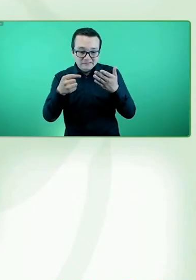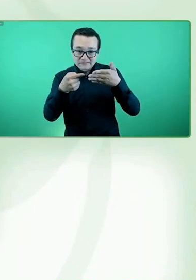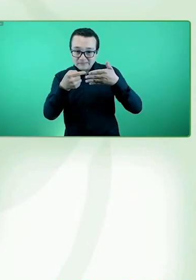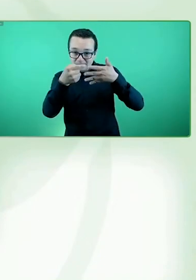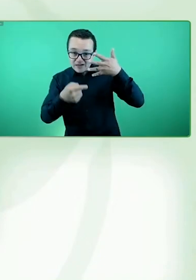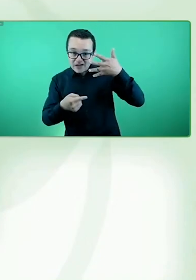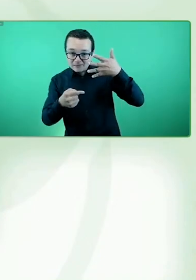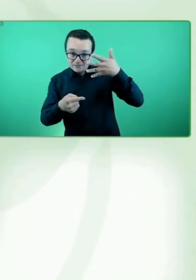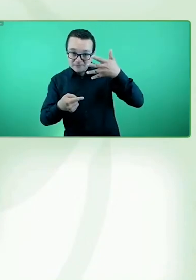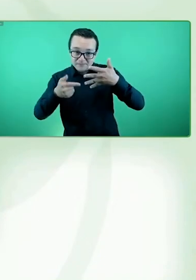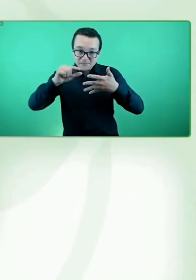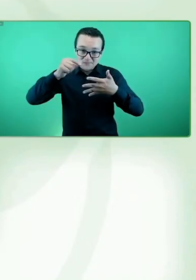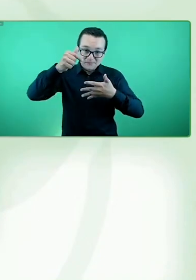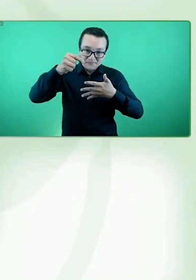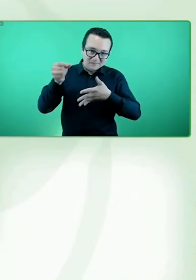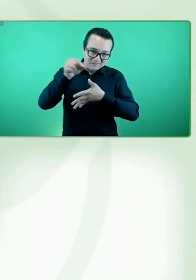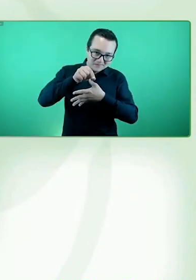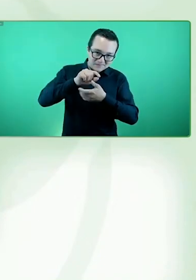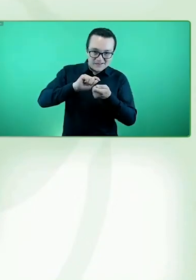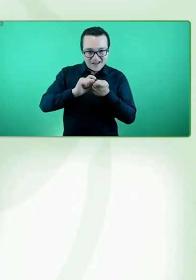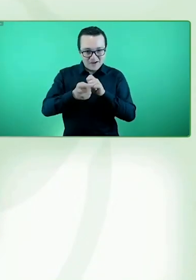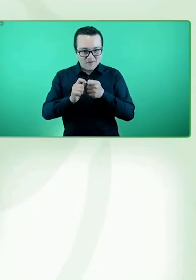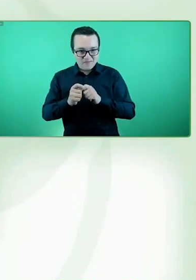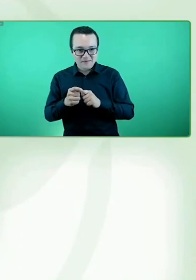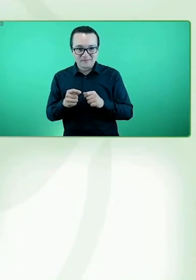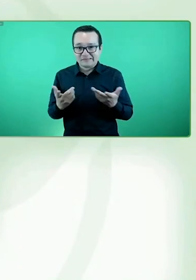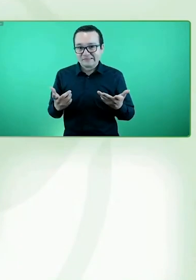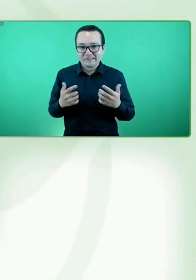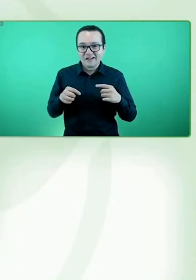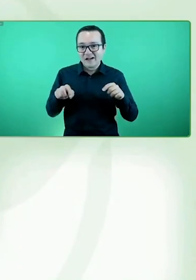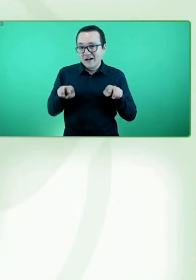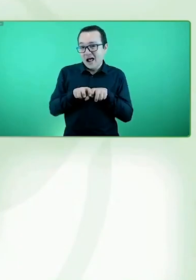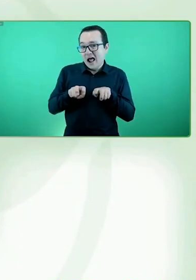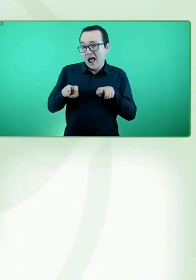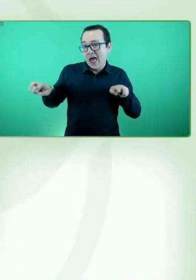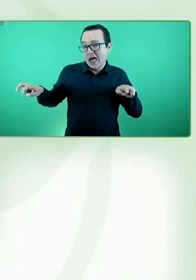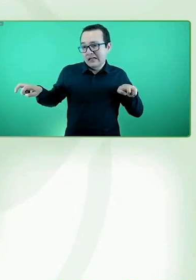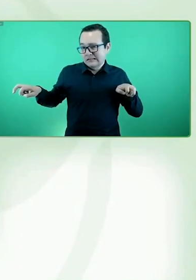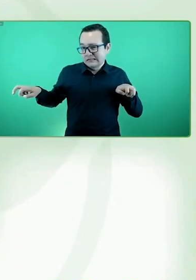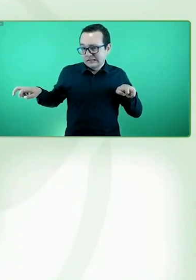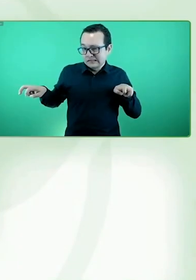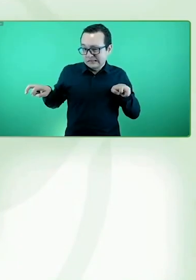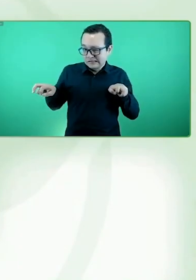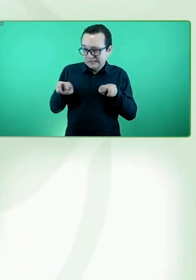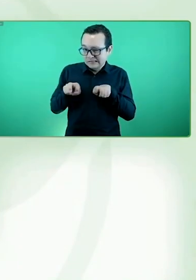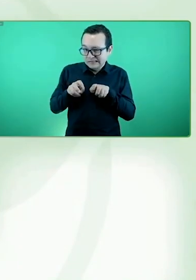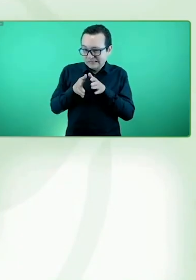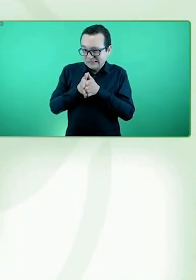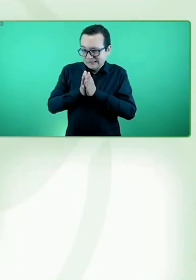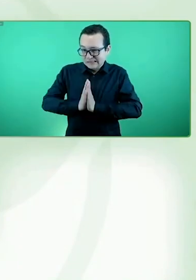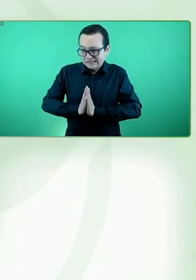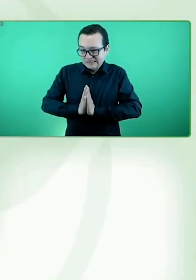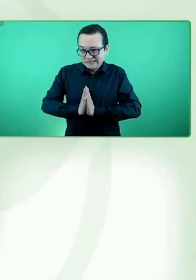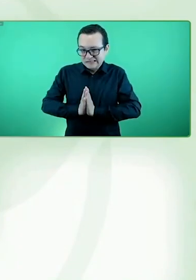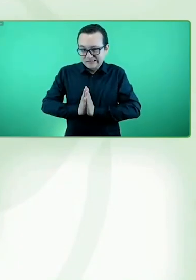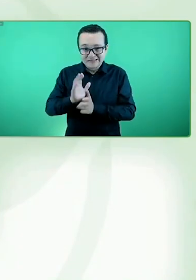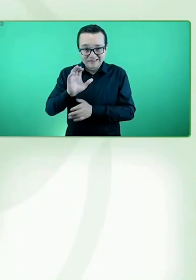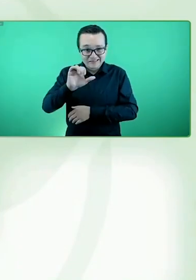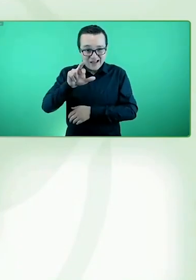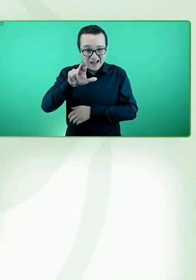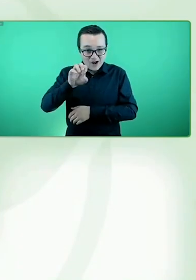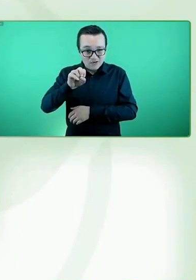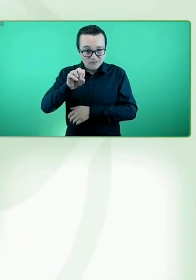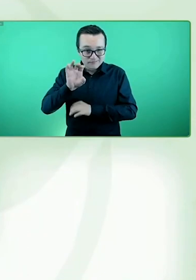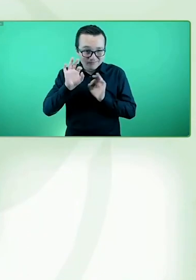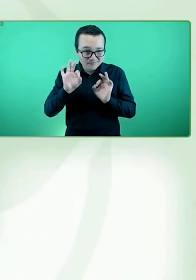acercarse un poco, porque si no estamos todos muy lejos. Después hacemos el cambio del nombre, o como tú prefieras. Súper, sí, para